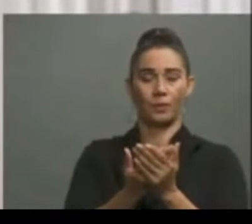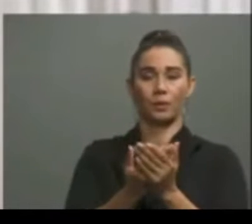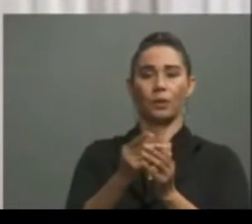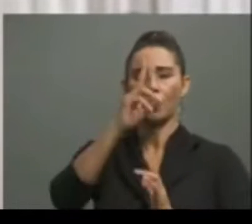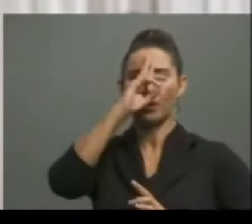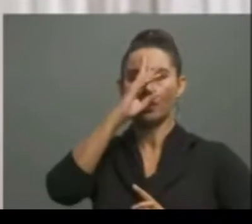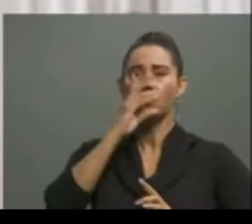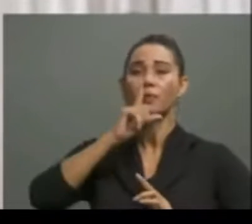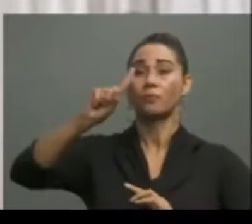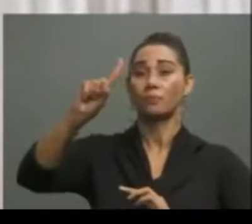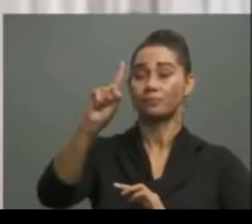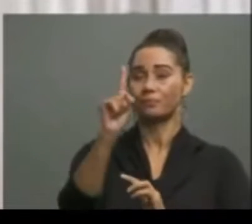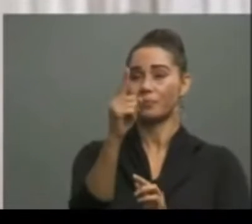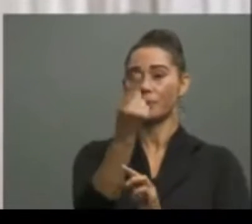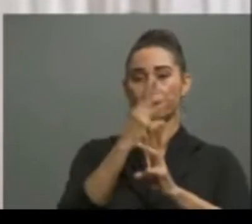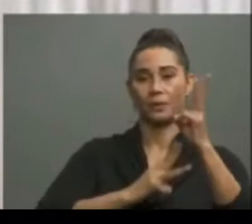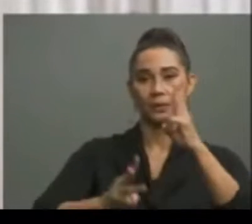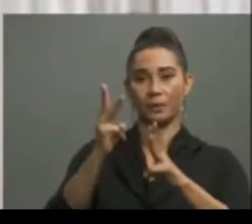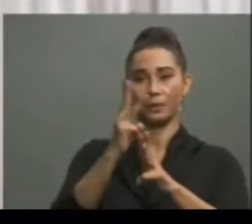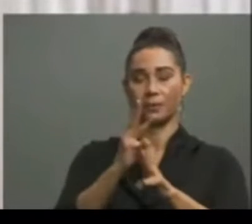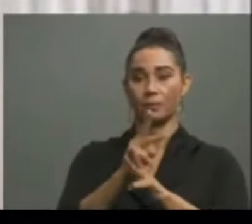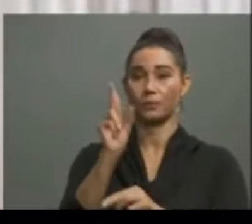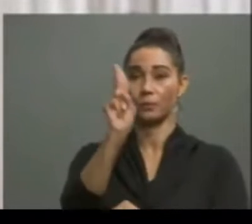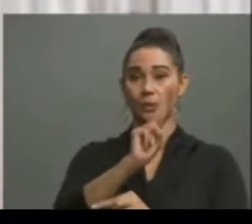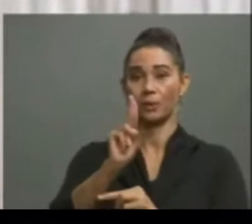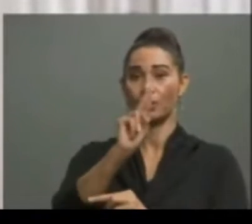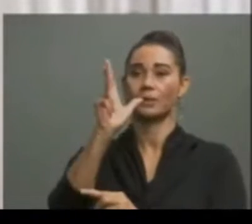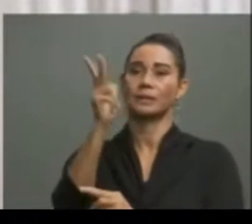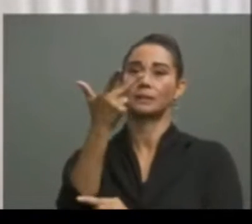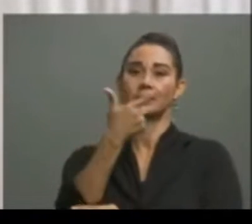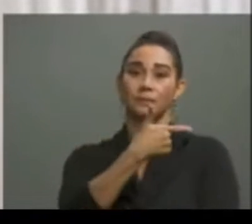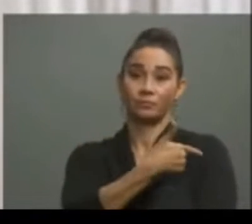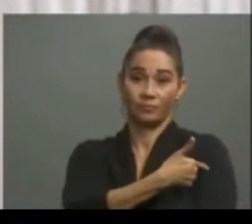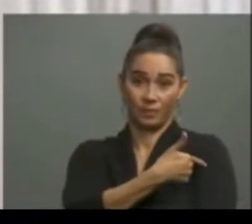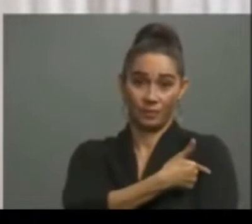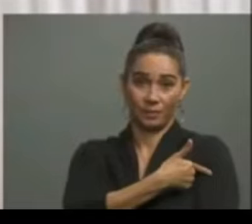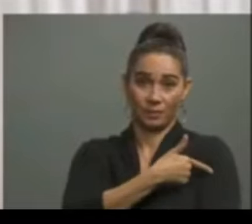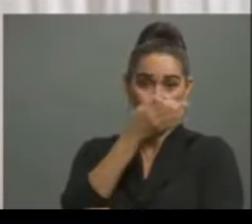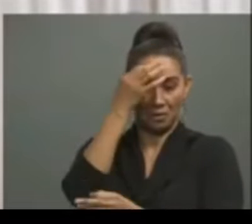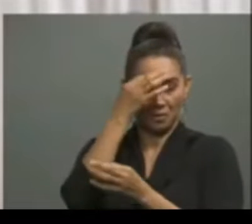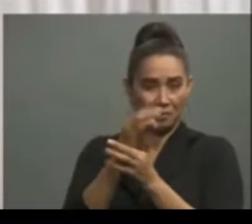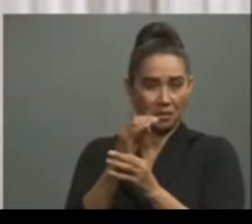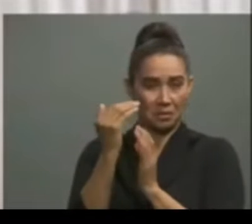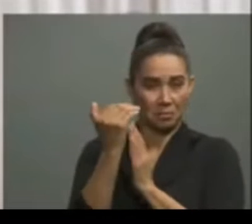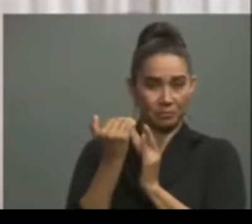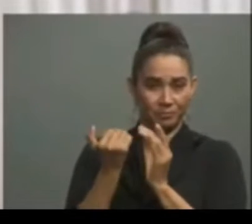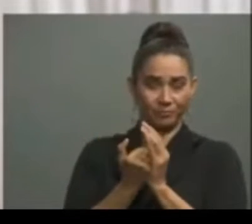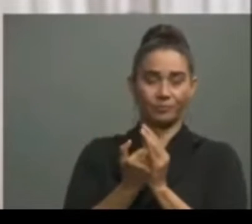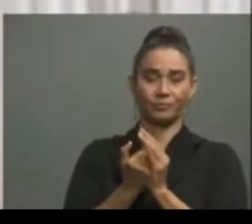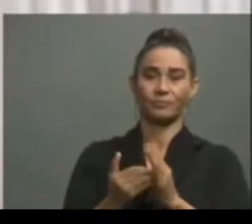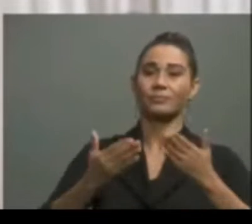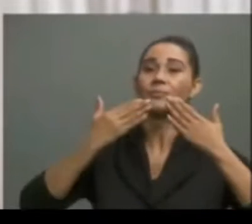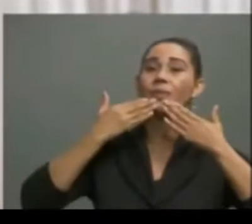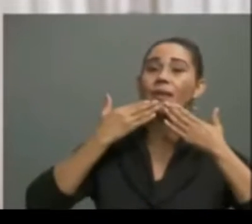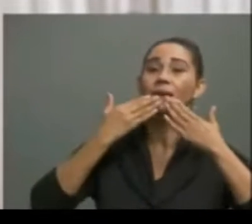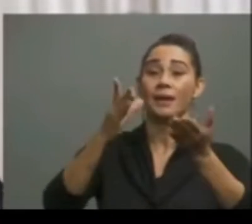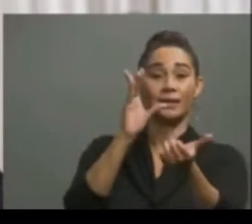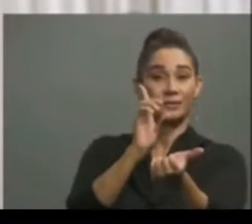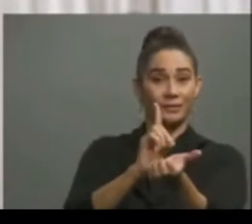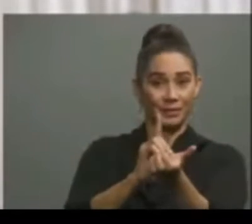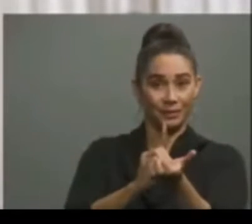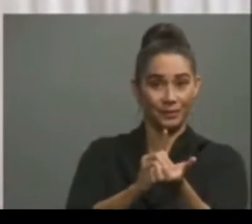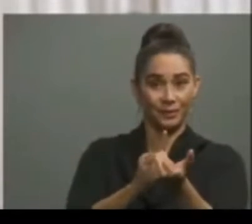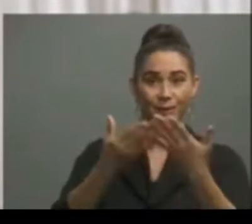mundo en proponer una tercera dosis a pesar de la poca fe de unos pocos. Gracias a los médicos,